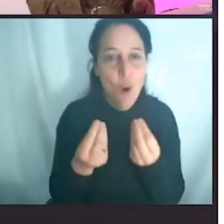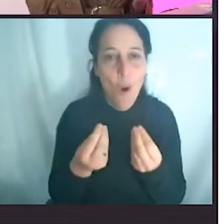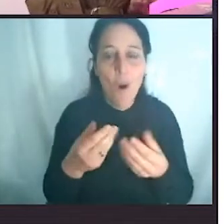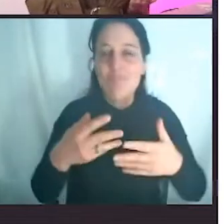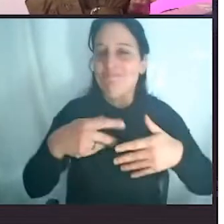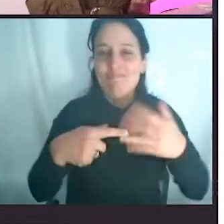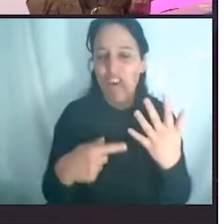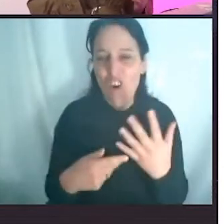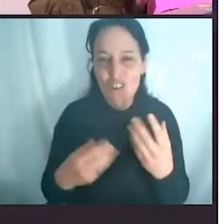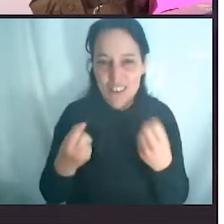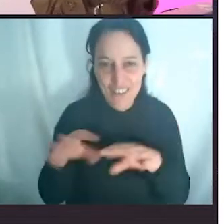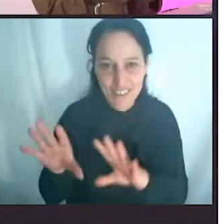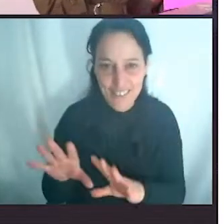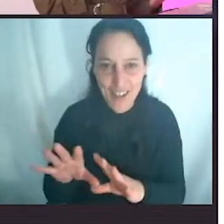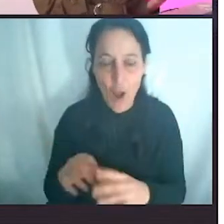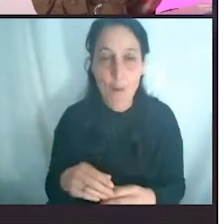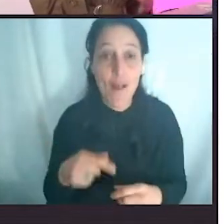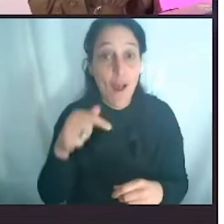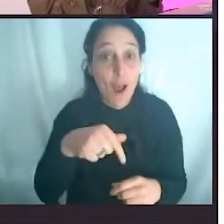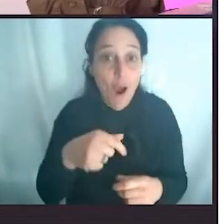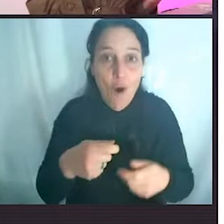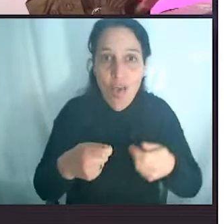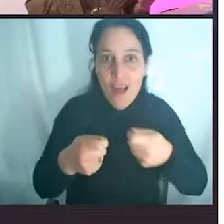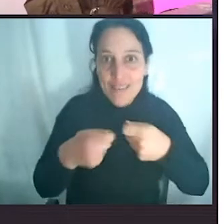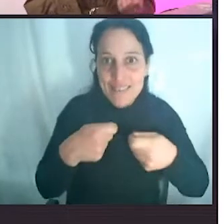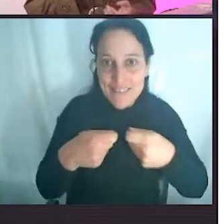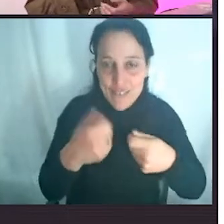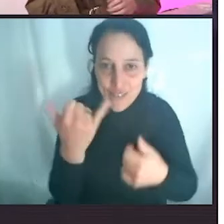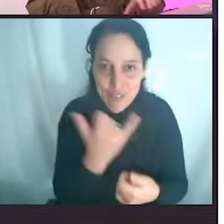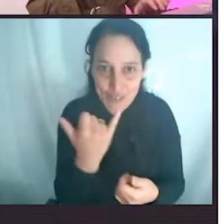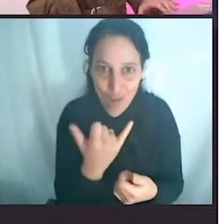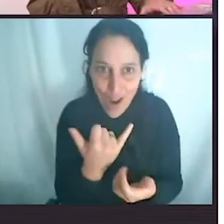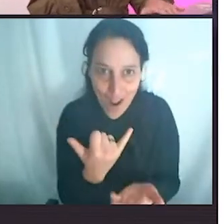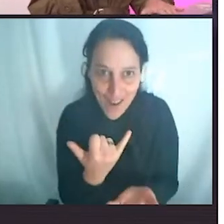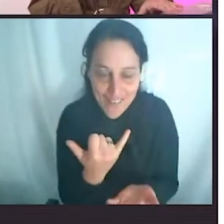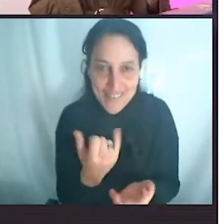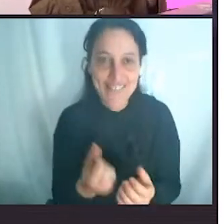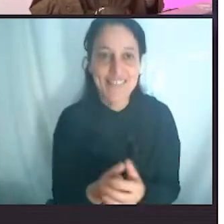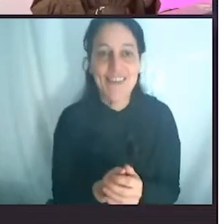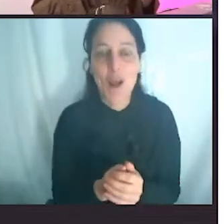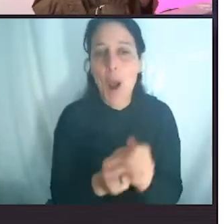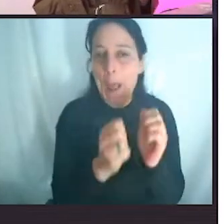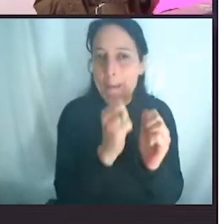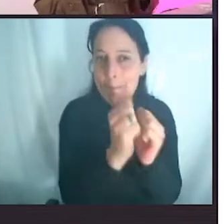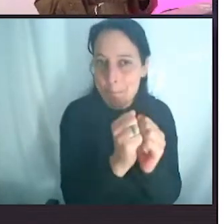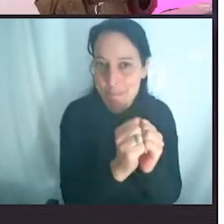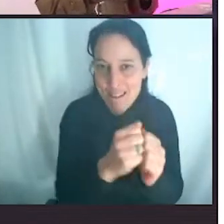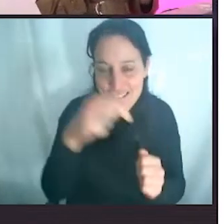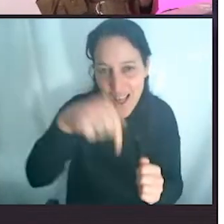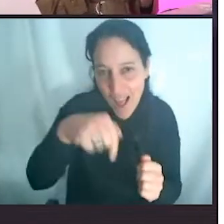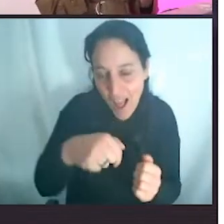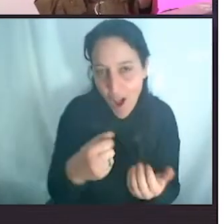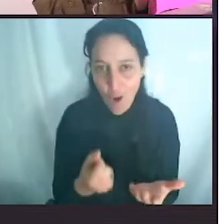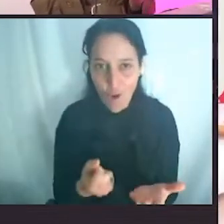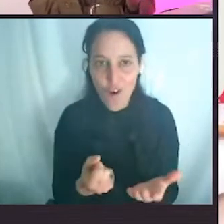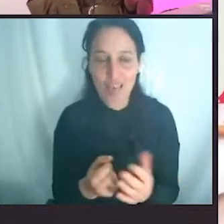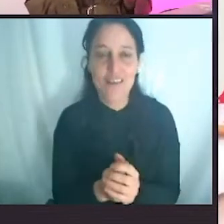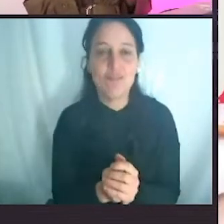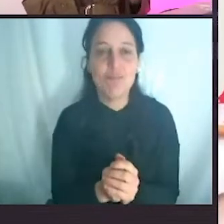generar este negocio. Y ese hobby, ese emprendimiento, terminó siendo una empresa y así entendí cómo haciendo crecer